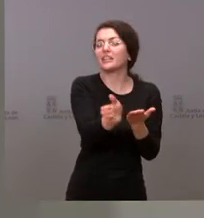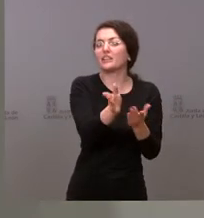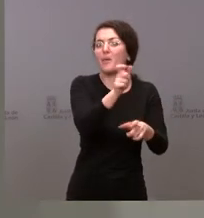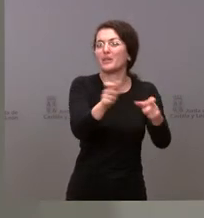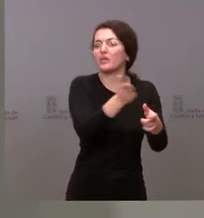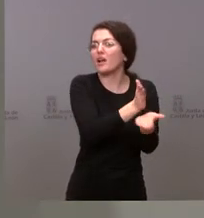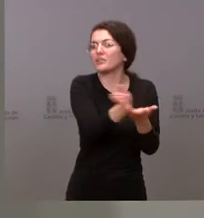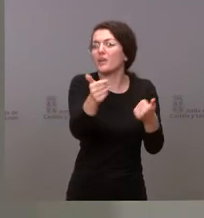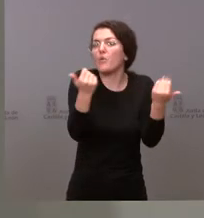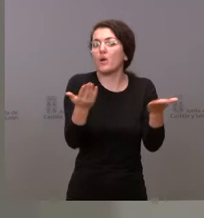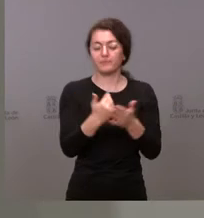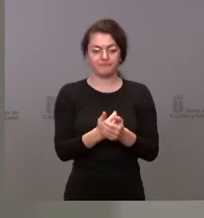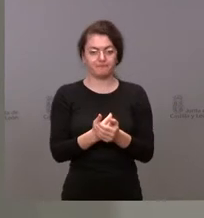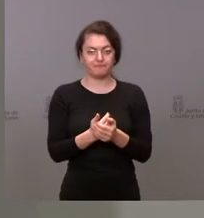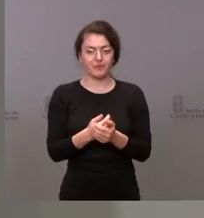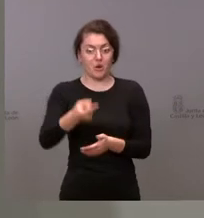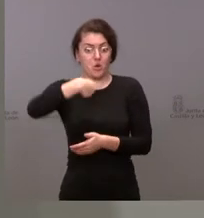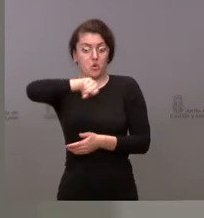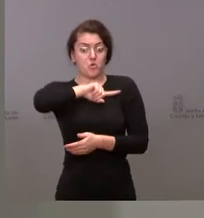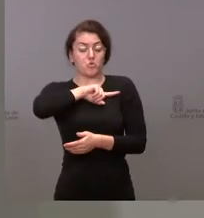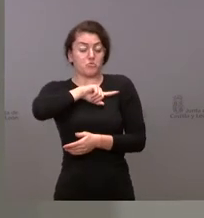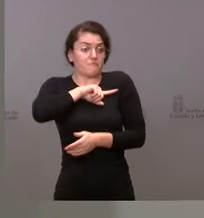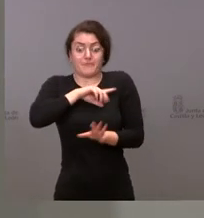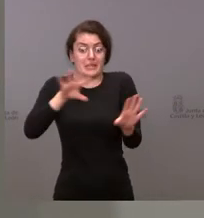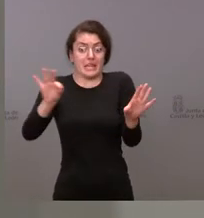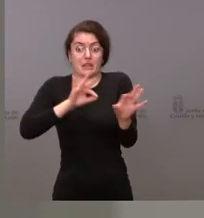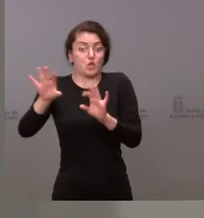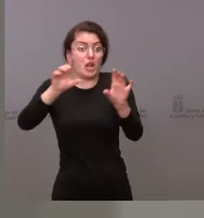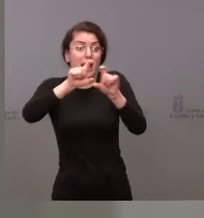bien nosotros no podemos entrar en las decisiones de las empresas